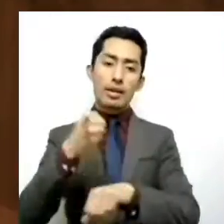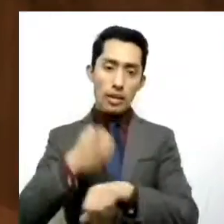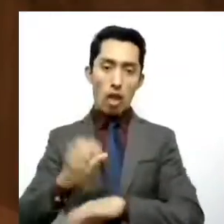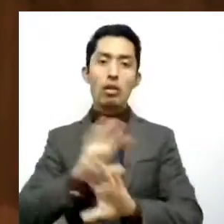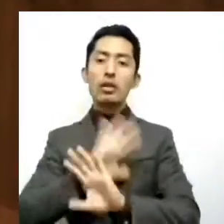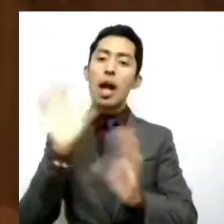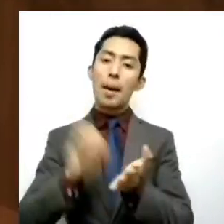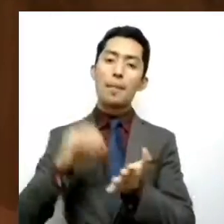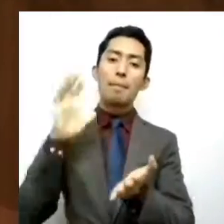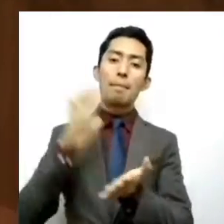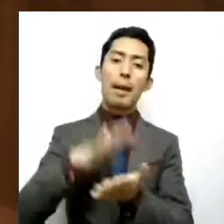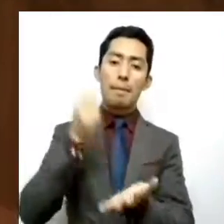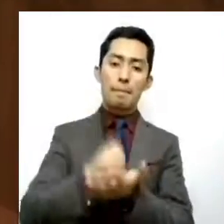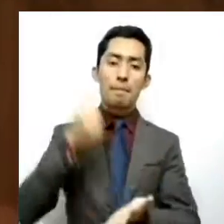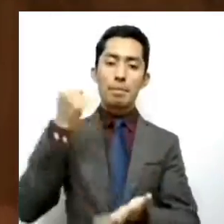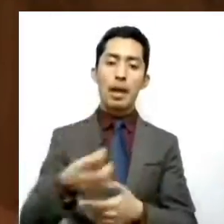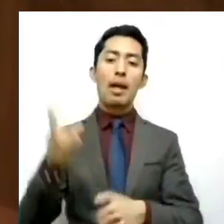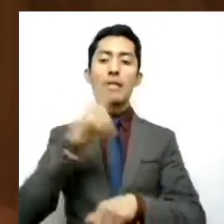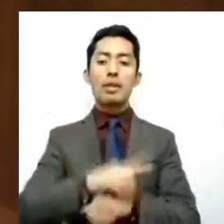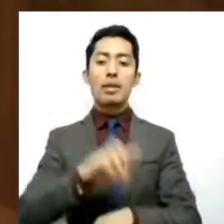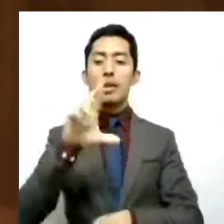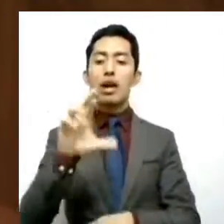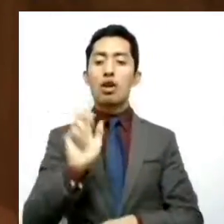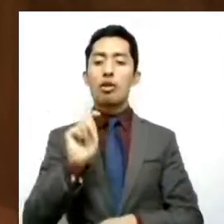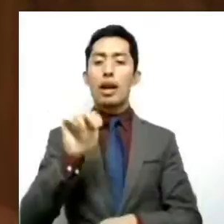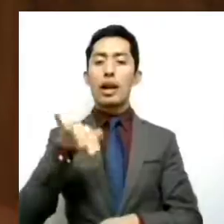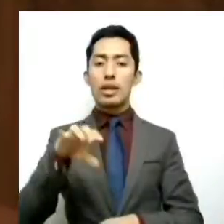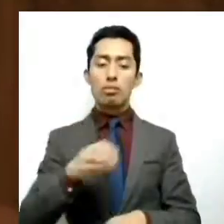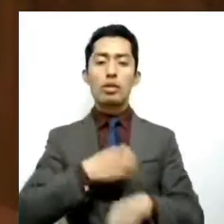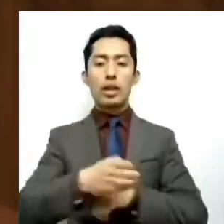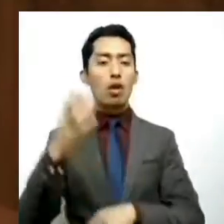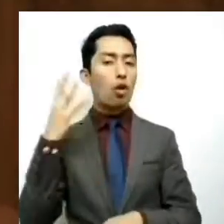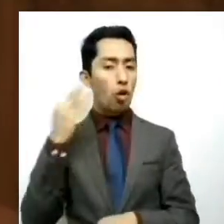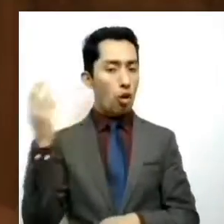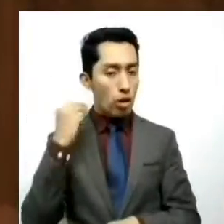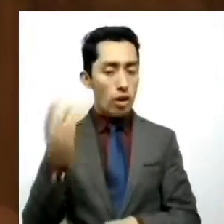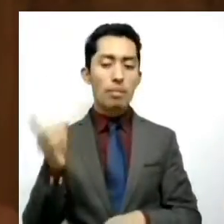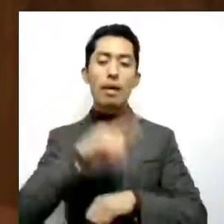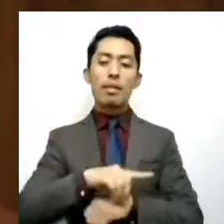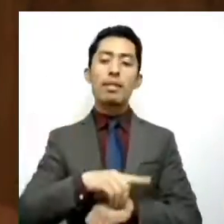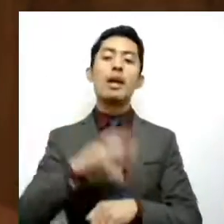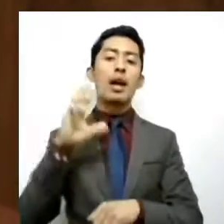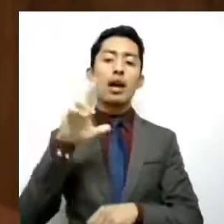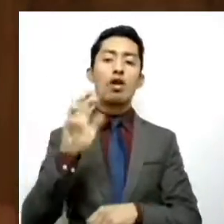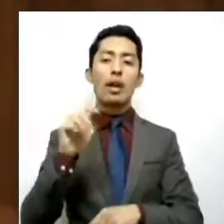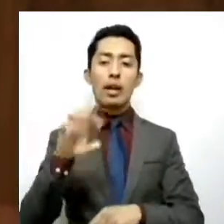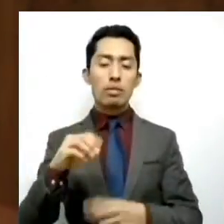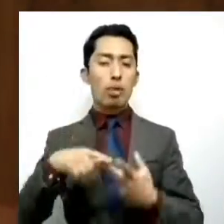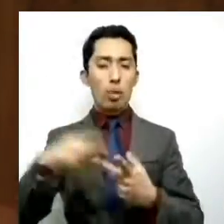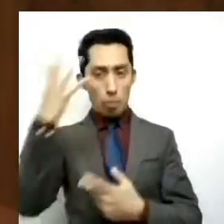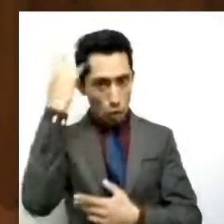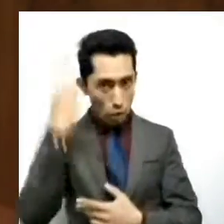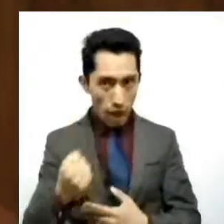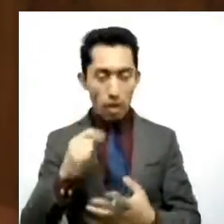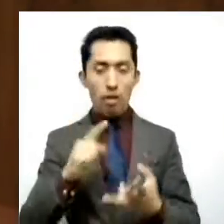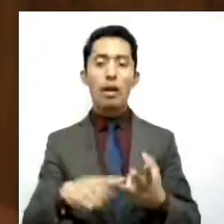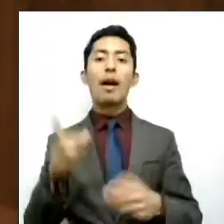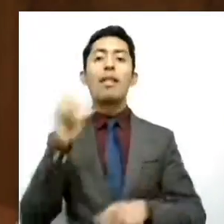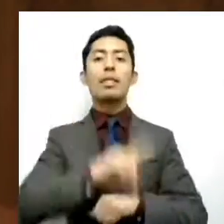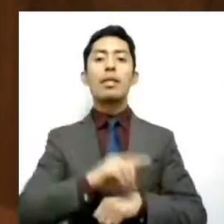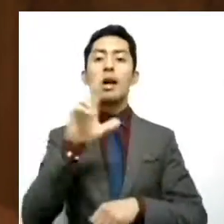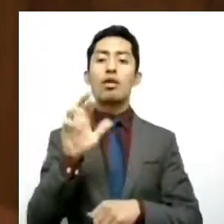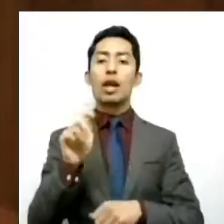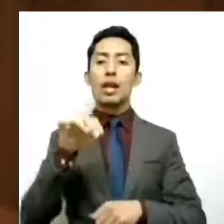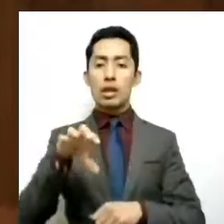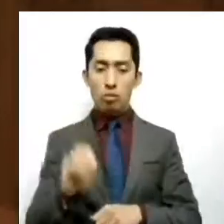el Día del Rotarismo en el Estado de Colima, el Día del Rotarismo Morelense, el Día del Rotarismo en el